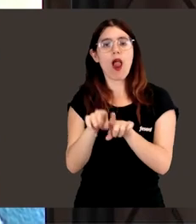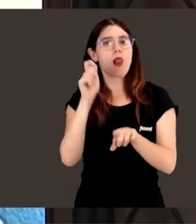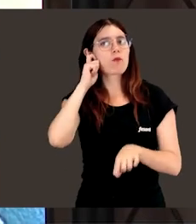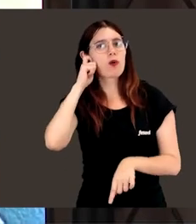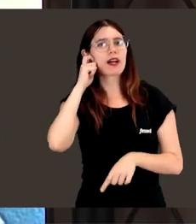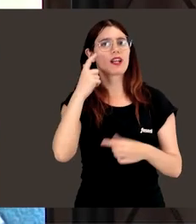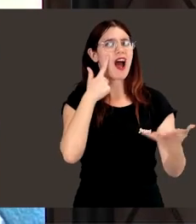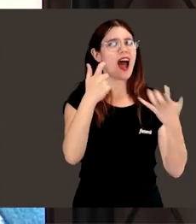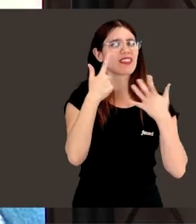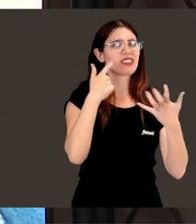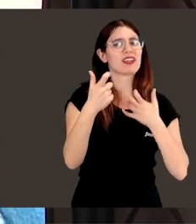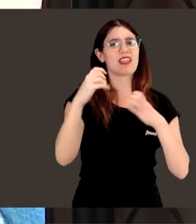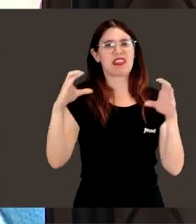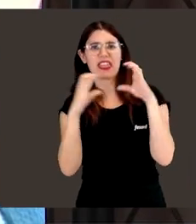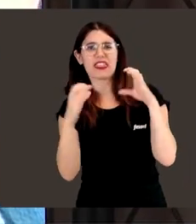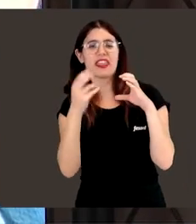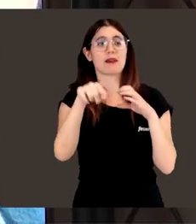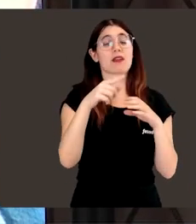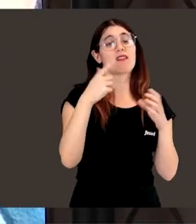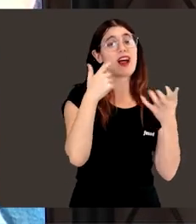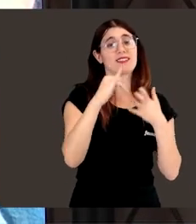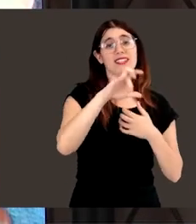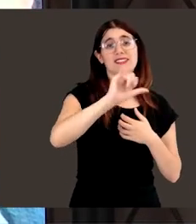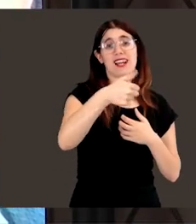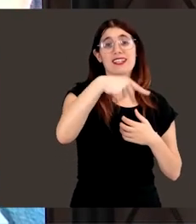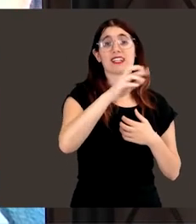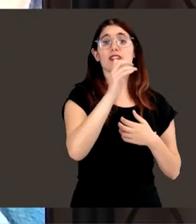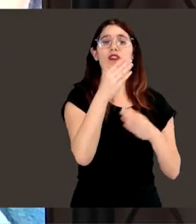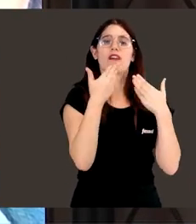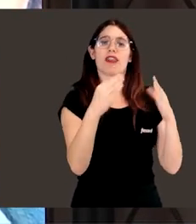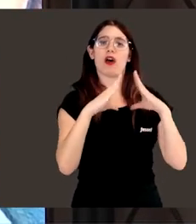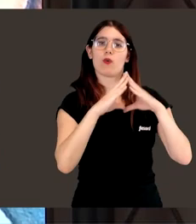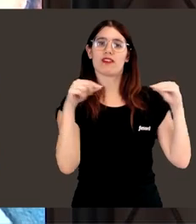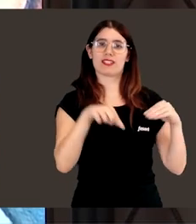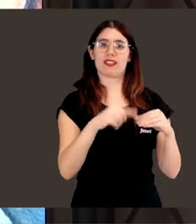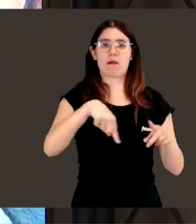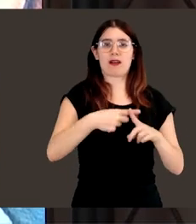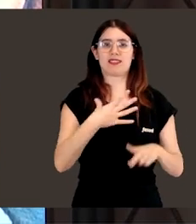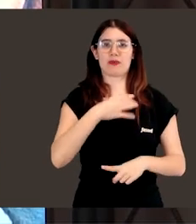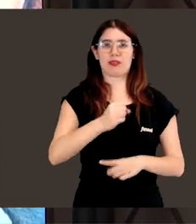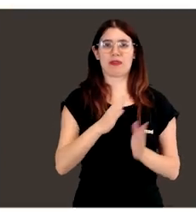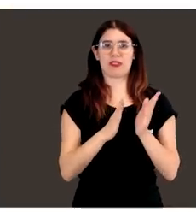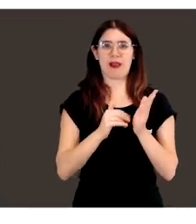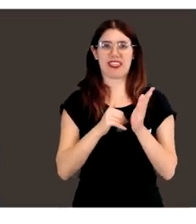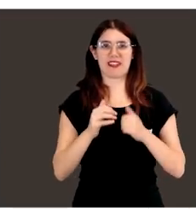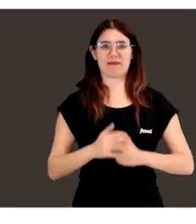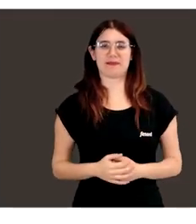artistas como Isa Nieto, de la mano de esta universidad, y del Ayuntamiento de Valencia.